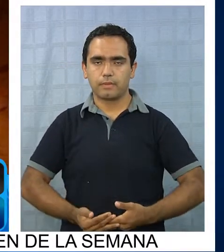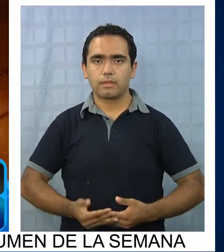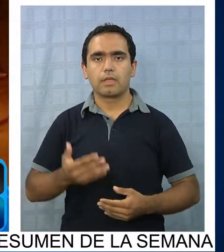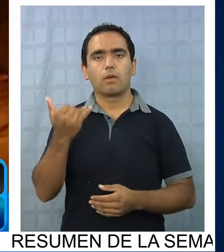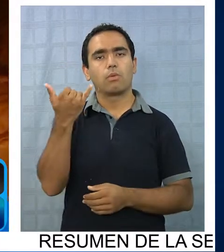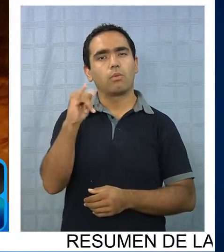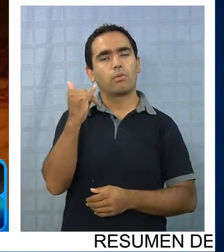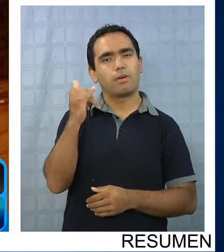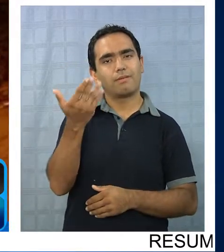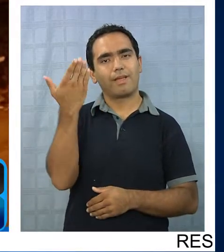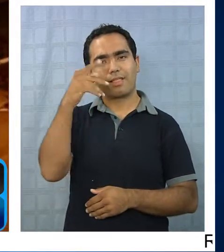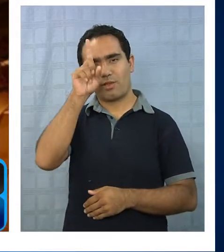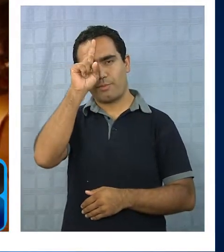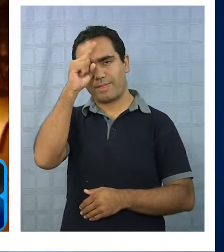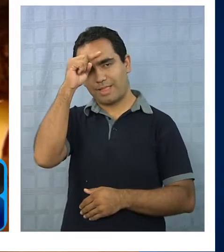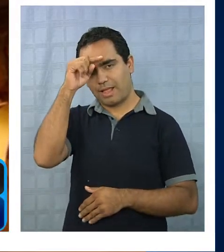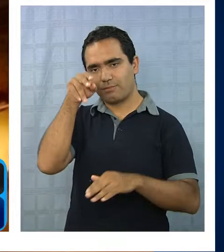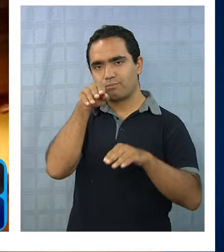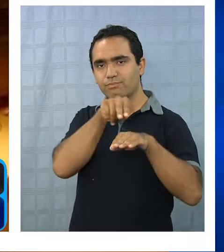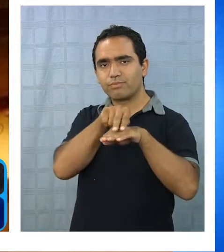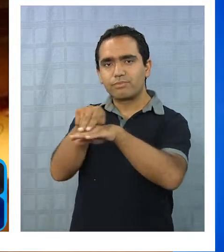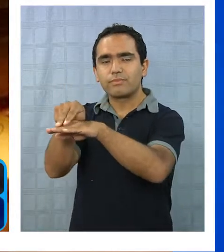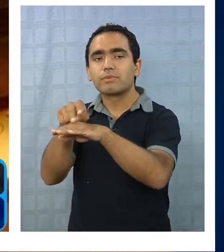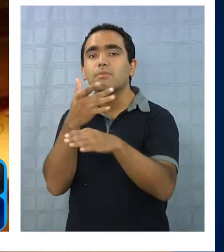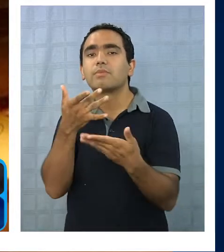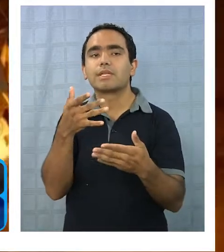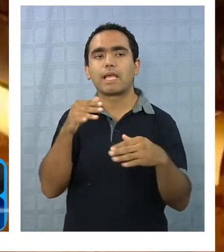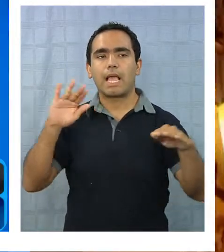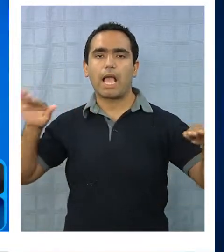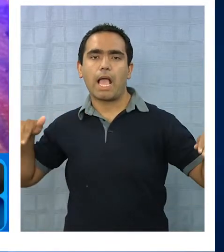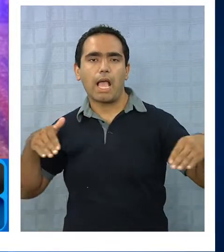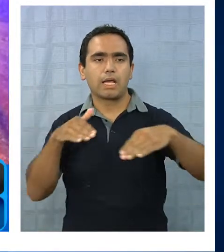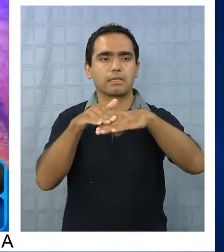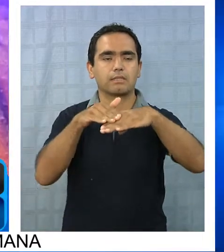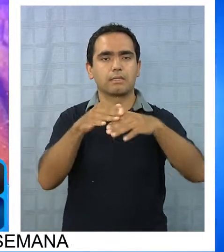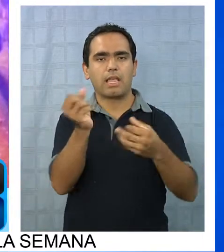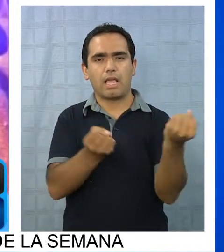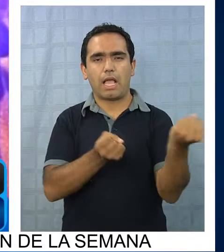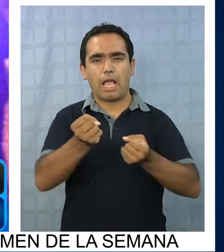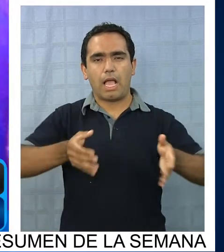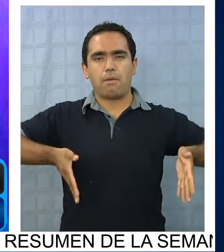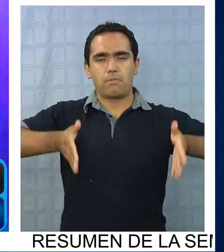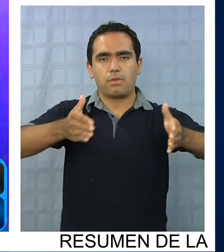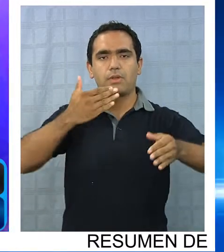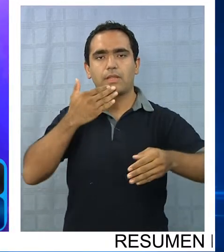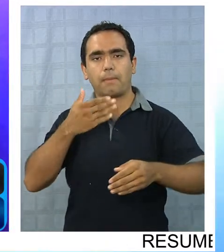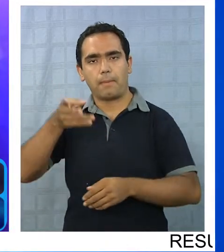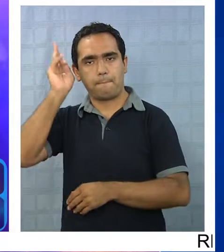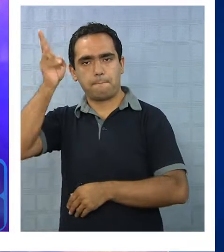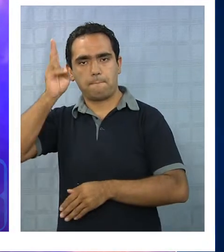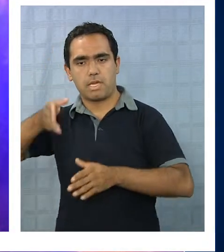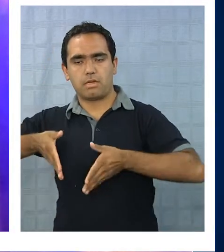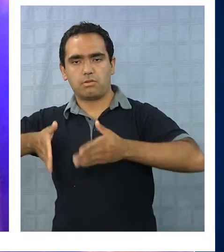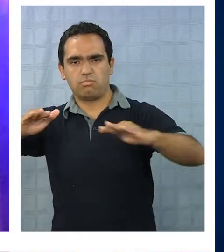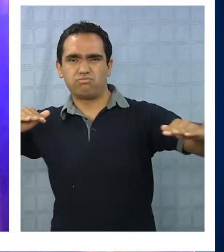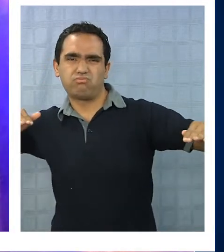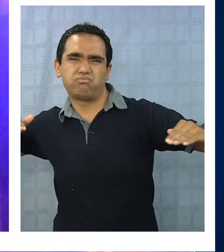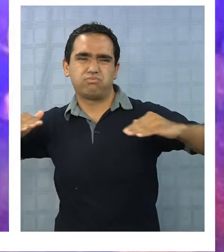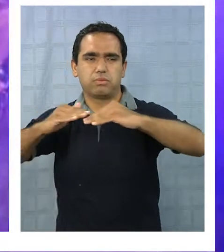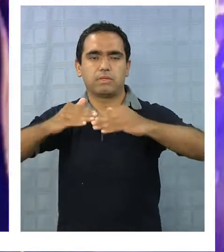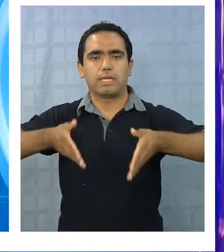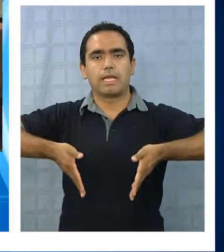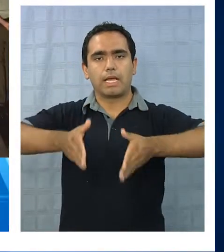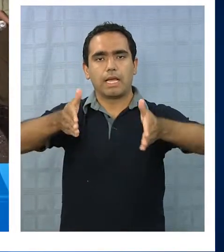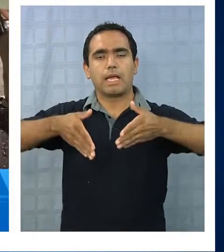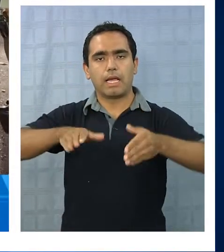jueves al hospital regional luego del brutal accidente suscitado entre un camión y una micro de servicio colectivo en la ruta